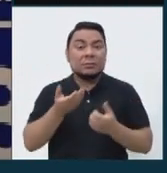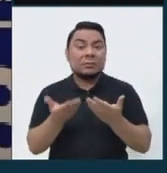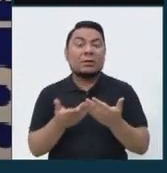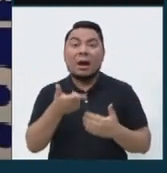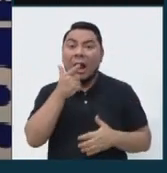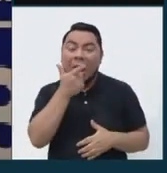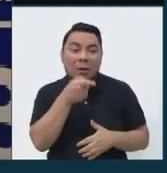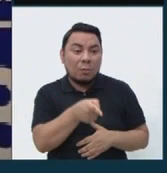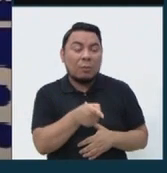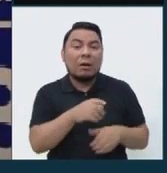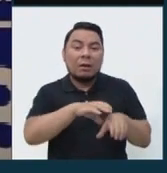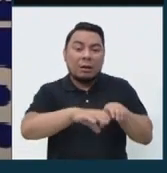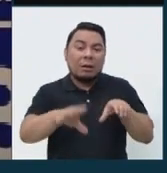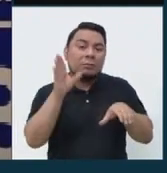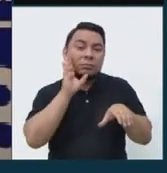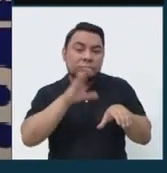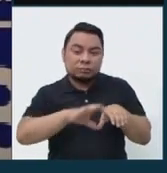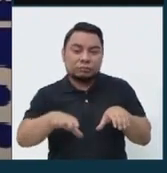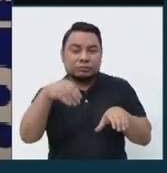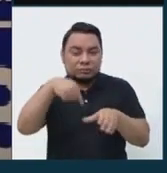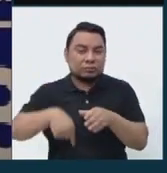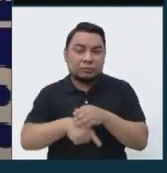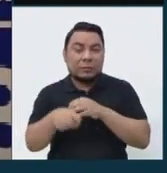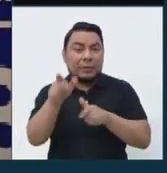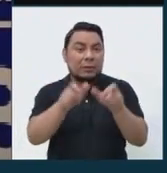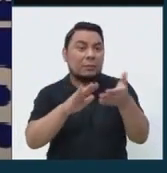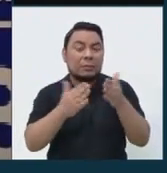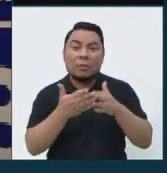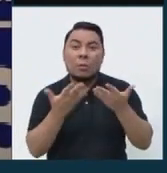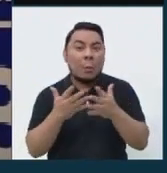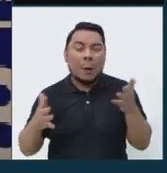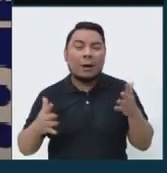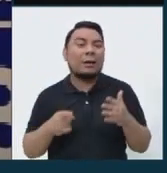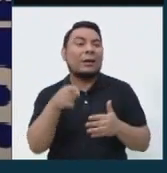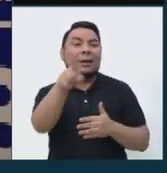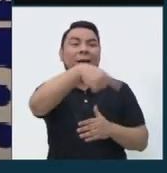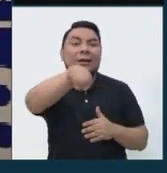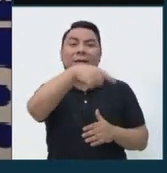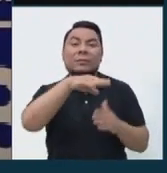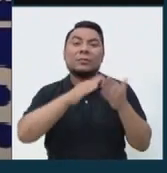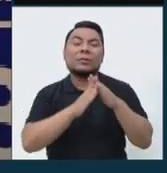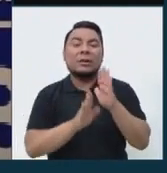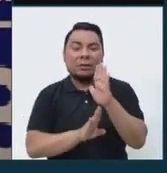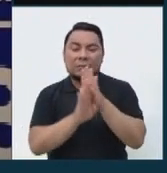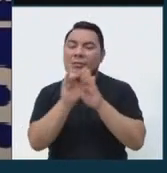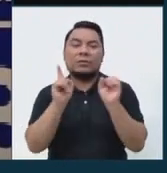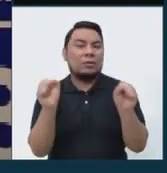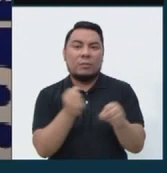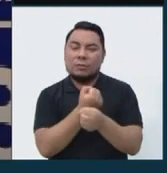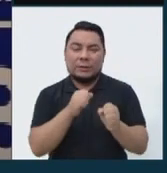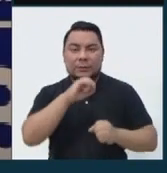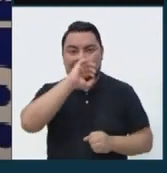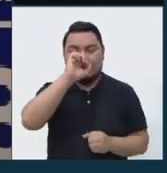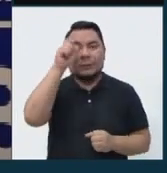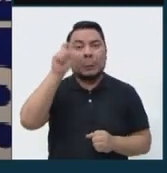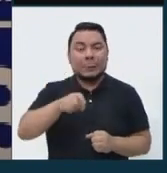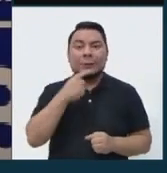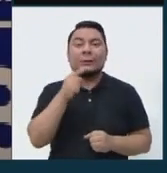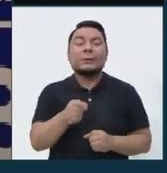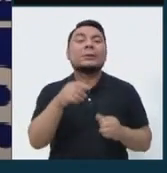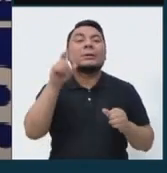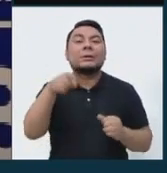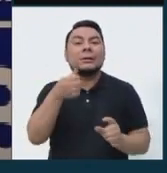del agua y saneamiento para la población, no vamos a poder avanzar. Necesitamos que sean instituciones